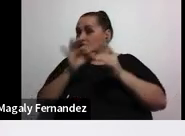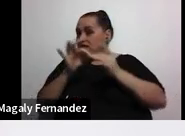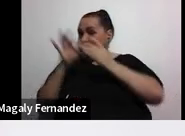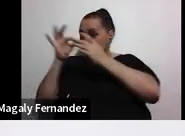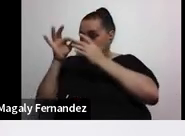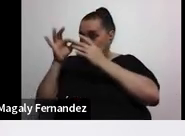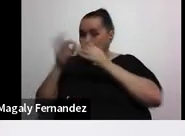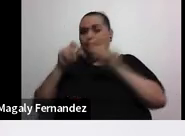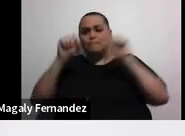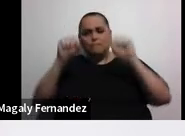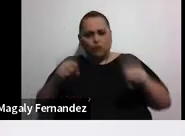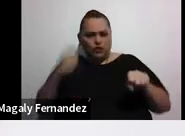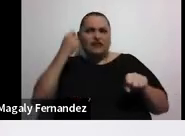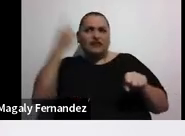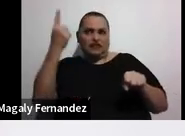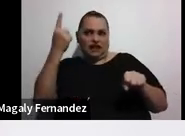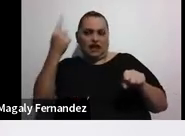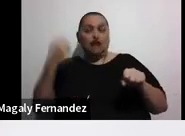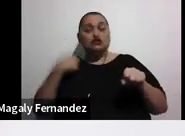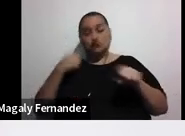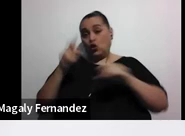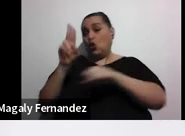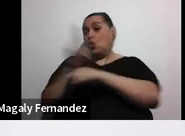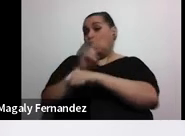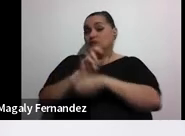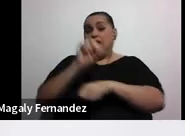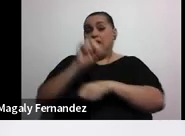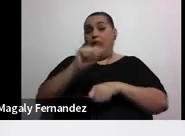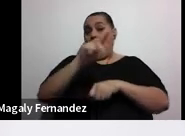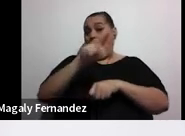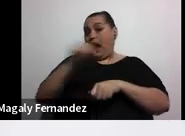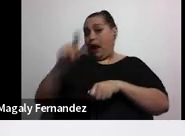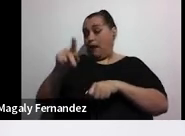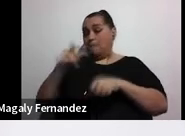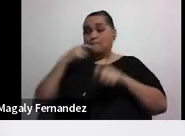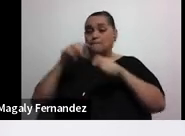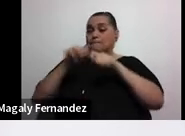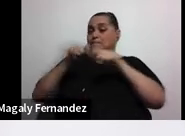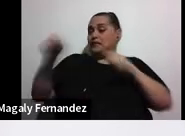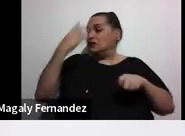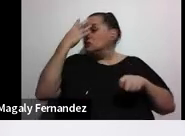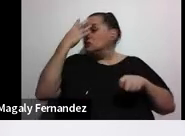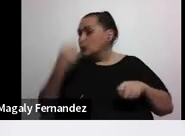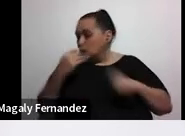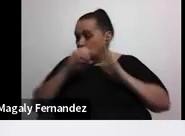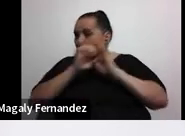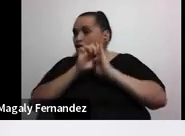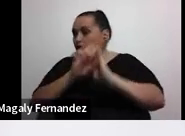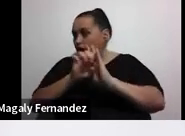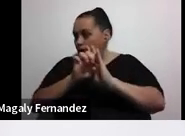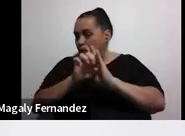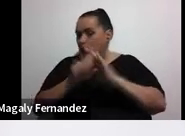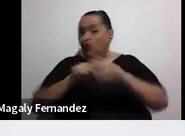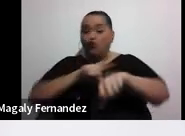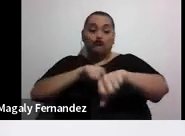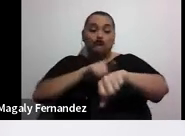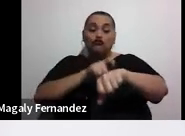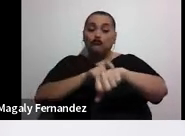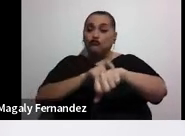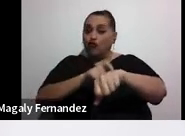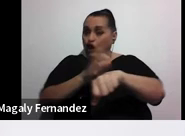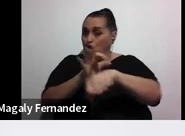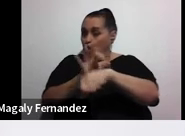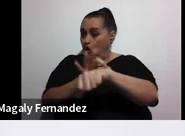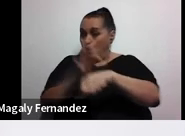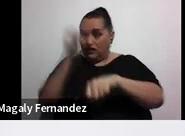entender por dónde va puedo usar una aplicación en el celular que me mida el sueño por ejemplo tengo un reloj inteligente lo pongo o la